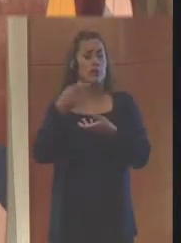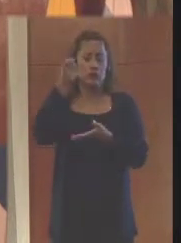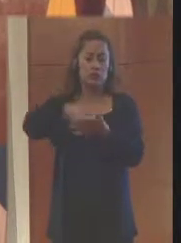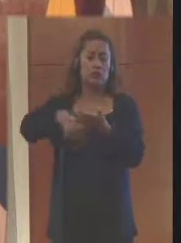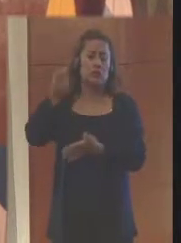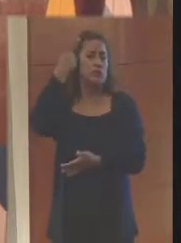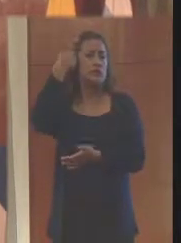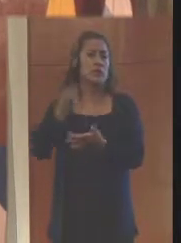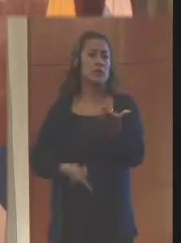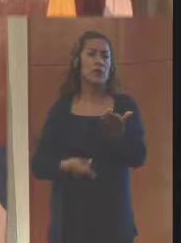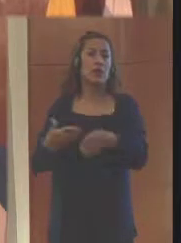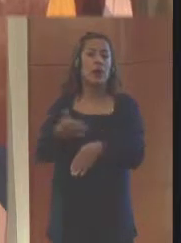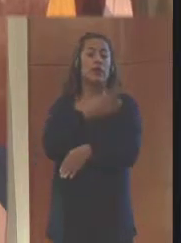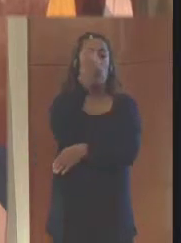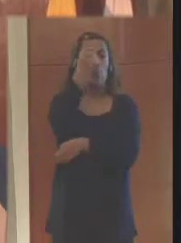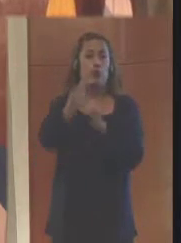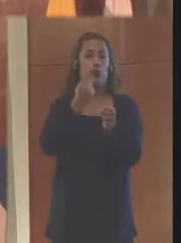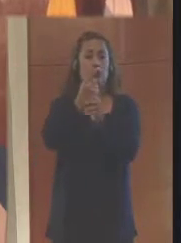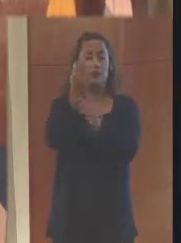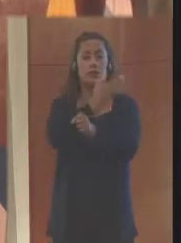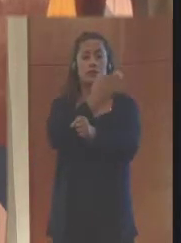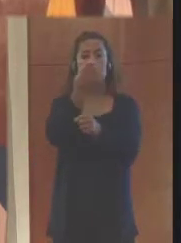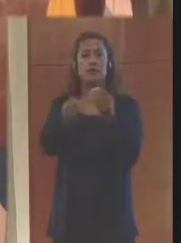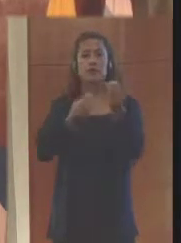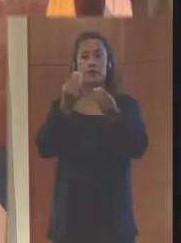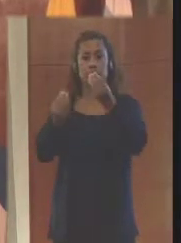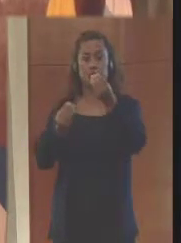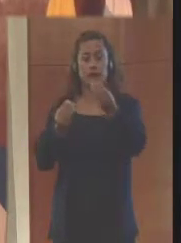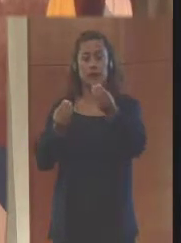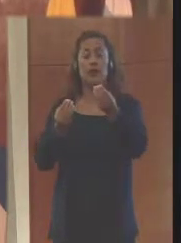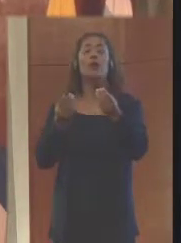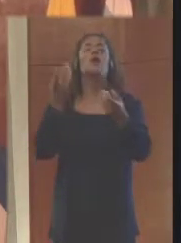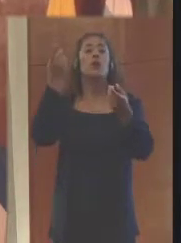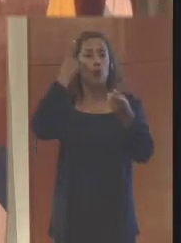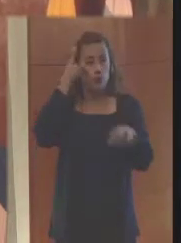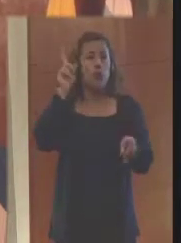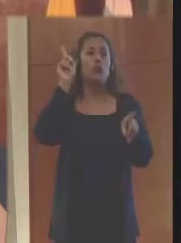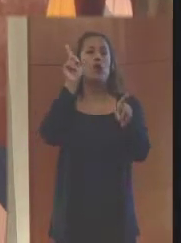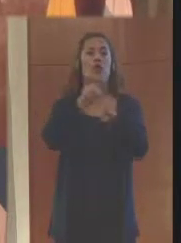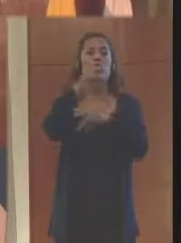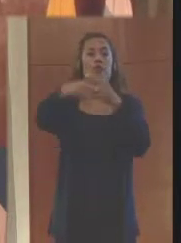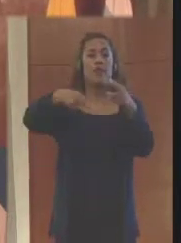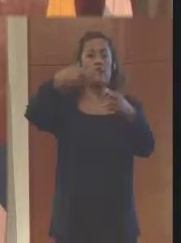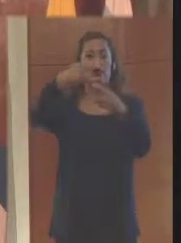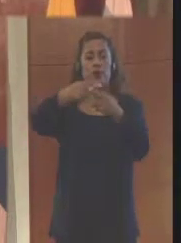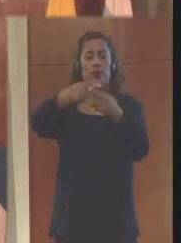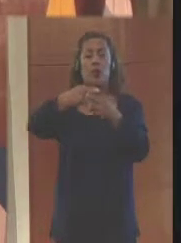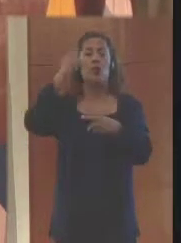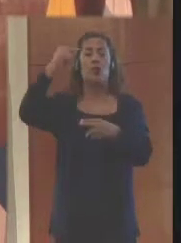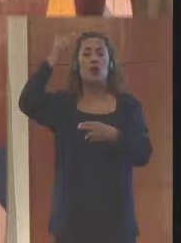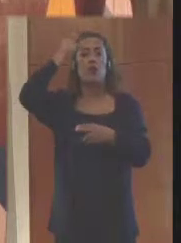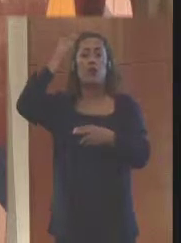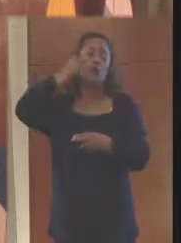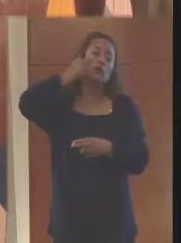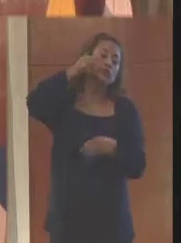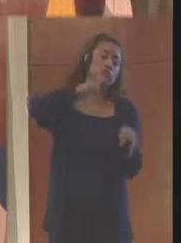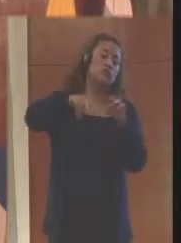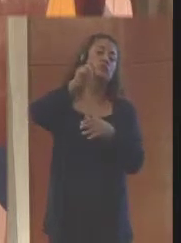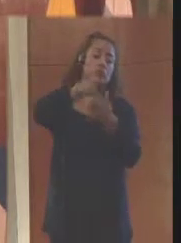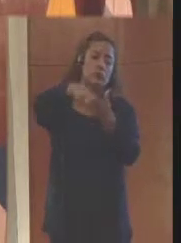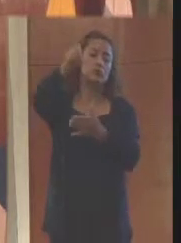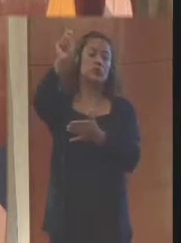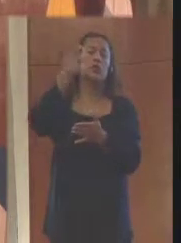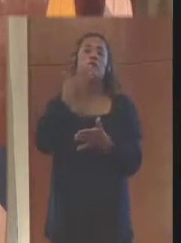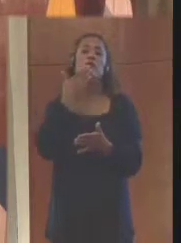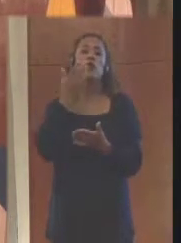hasta hace un año pudimos hacer un acuerdo nacional donde el gobierno nos reconoce este trabajo que hemos hecho